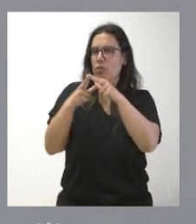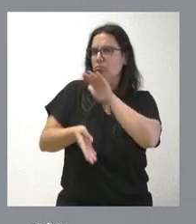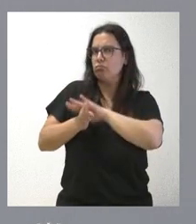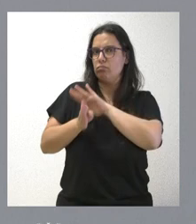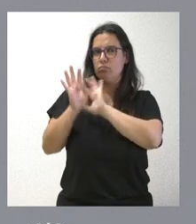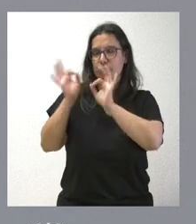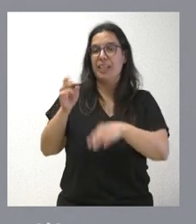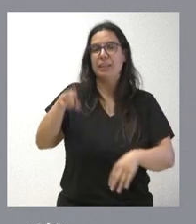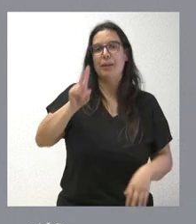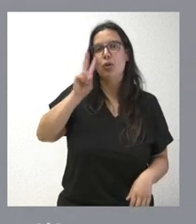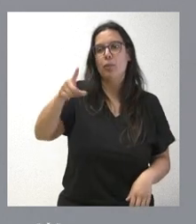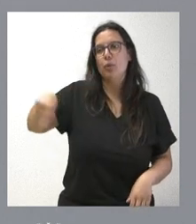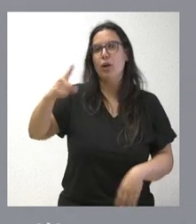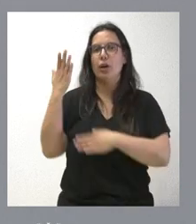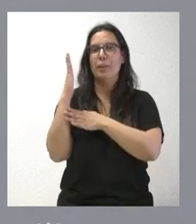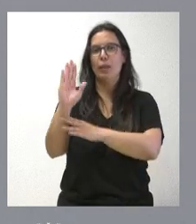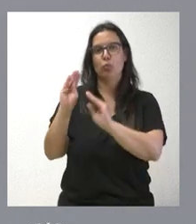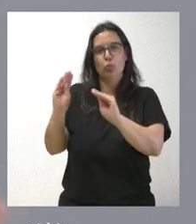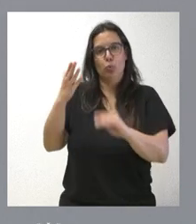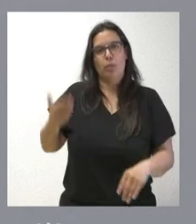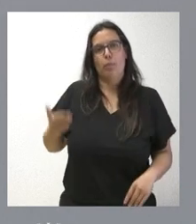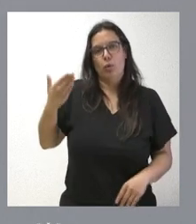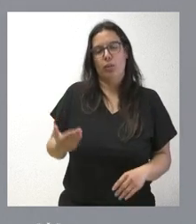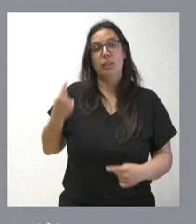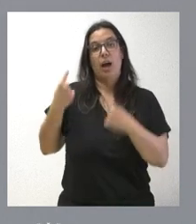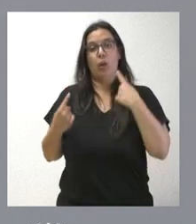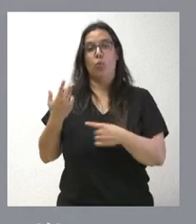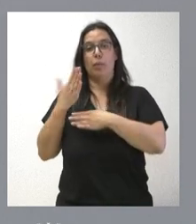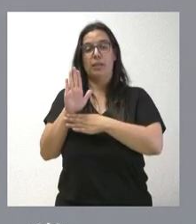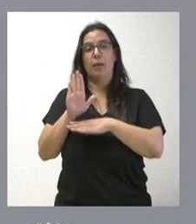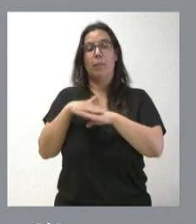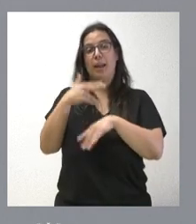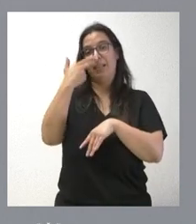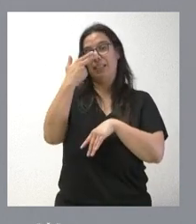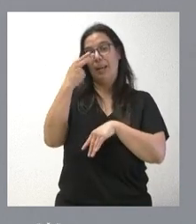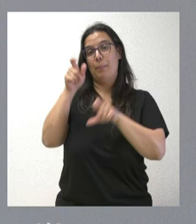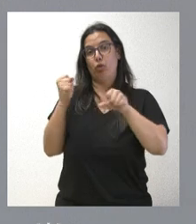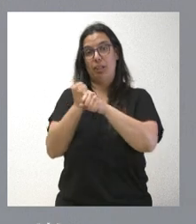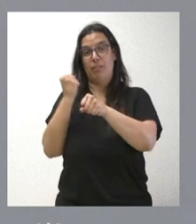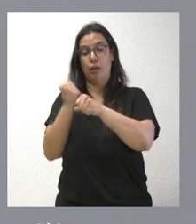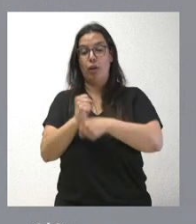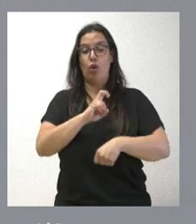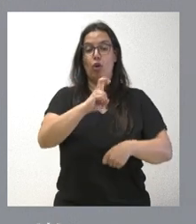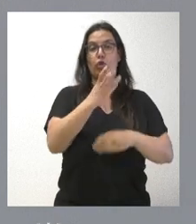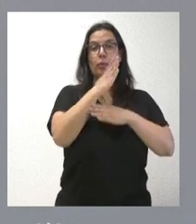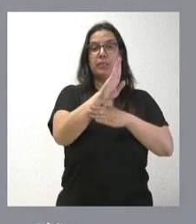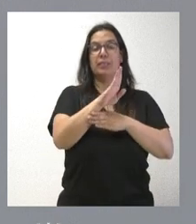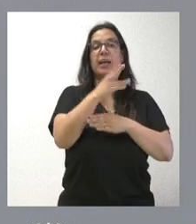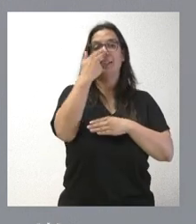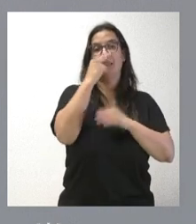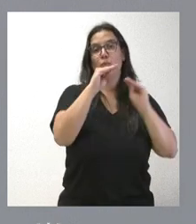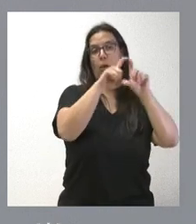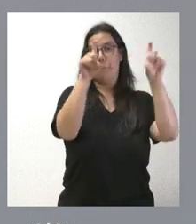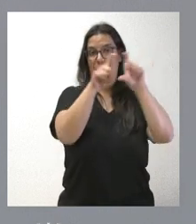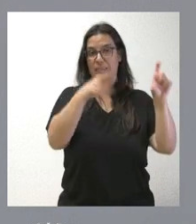reconocemos también la representación que les corresponde a unos para defender a los intereses de los trabajadores, otras organizaciones para defender los intereses